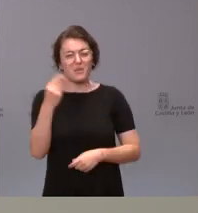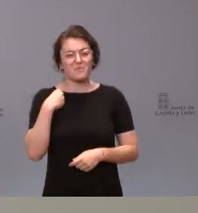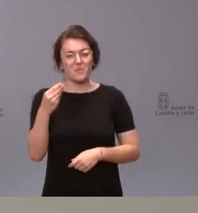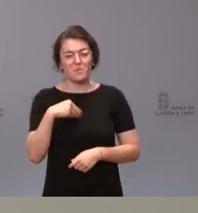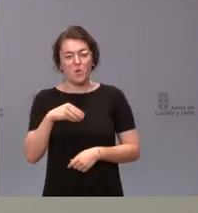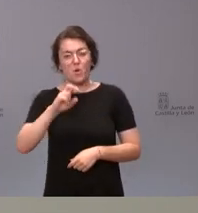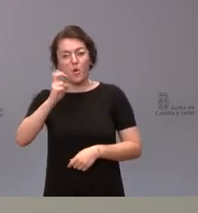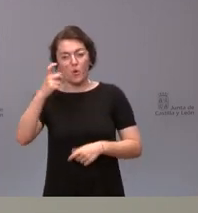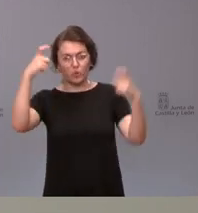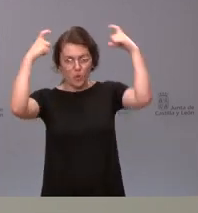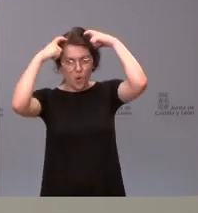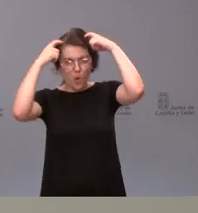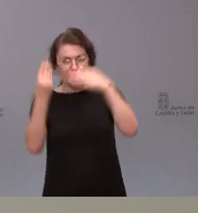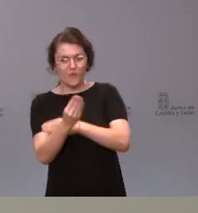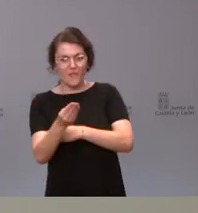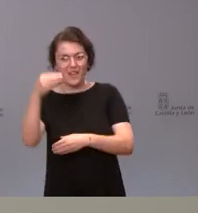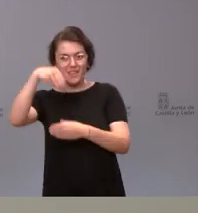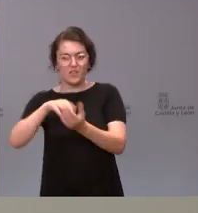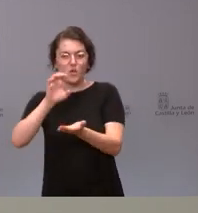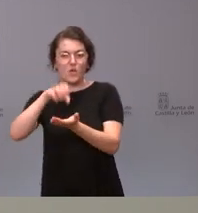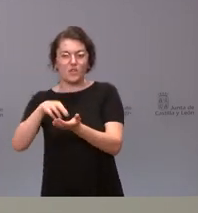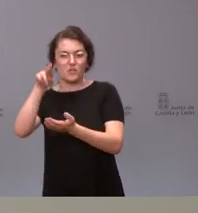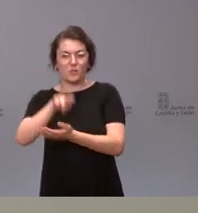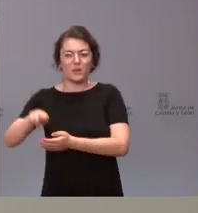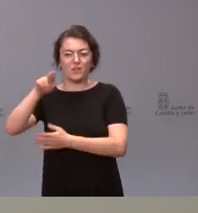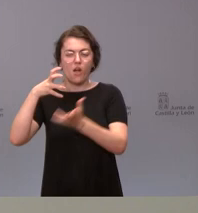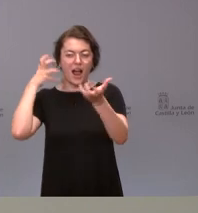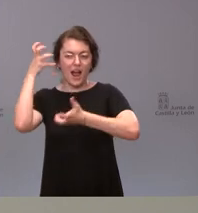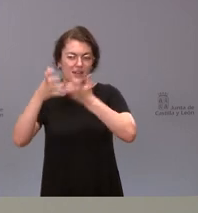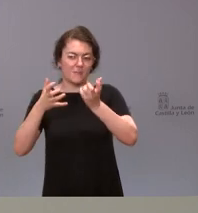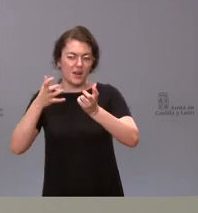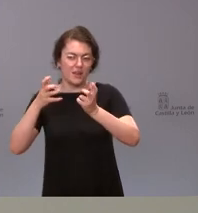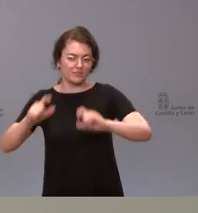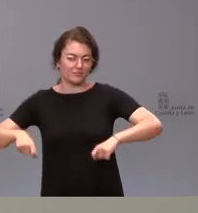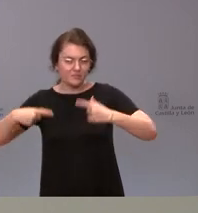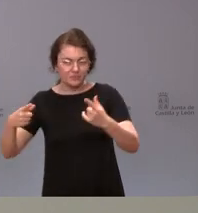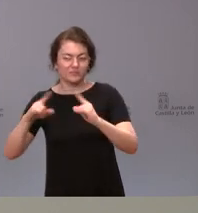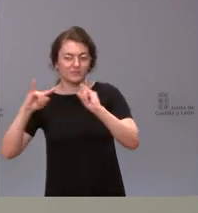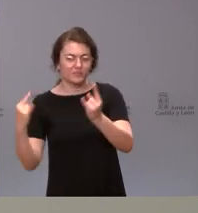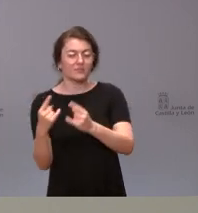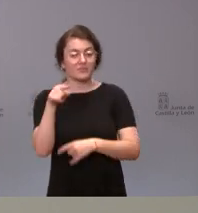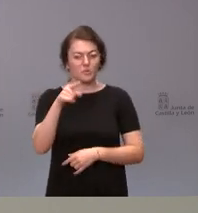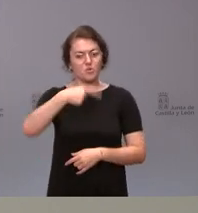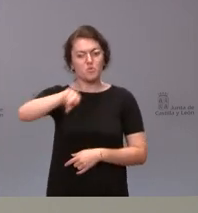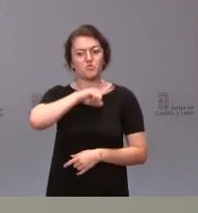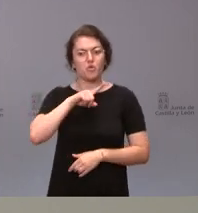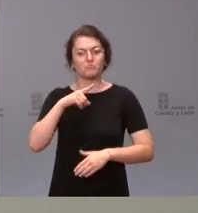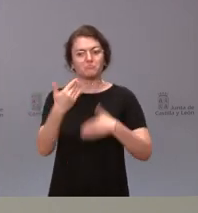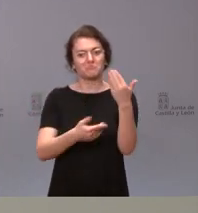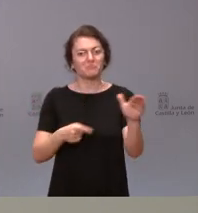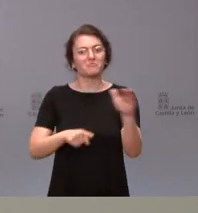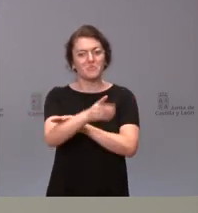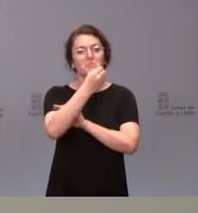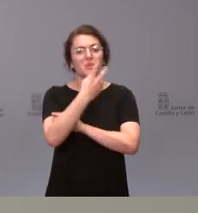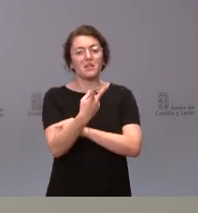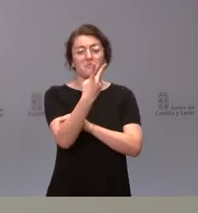silvestres todos ellos evolucionan favorablemente de ellos dos están en el